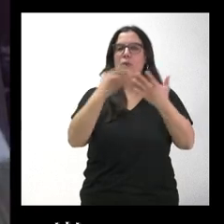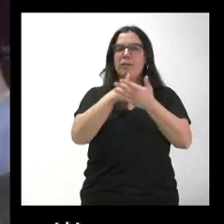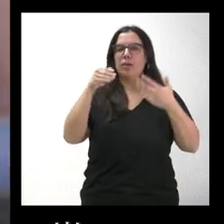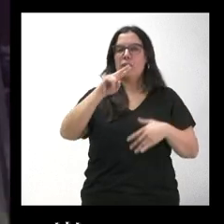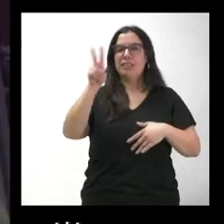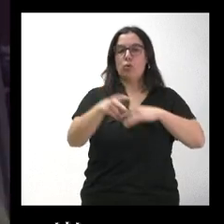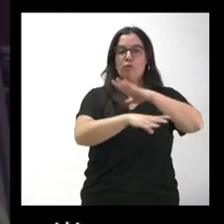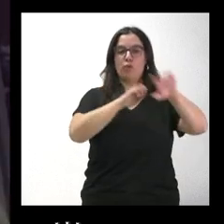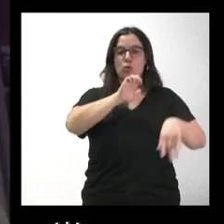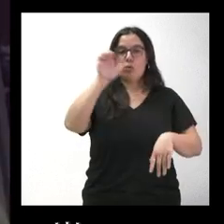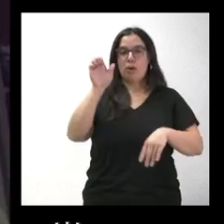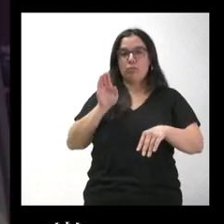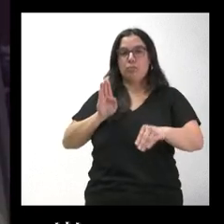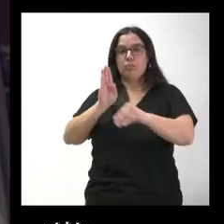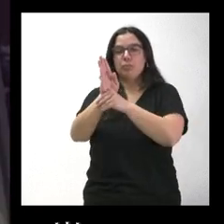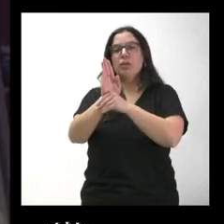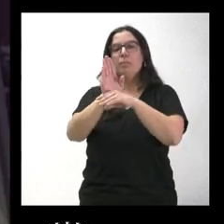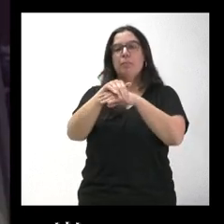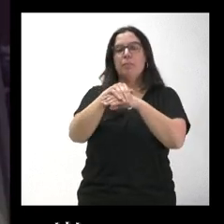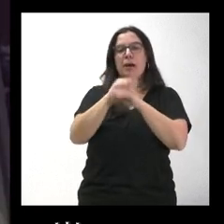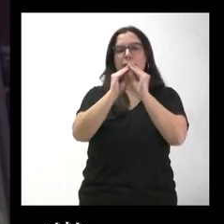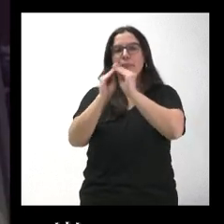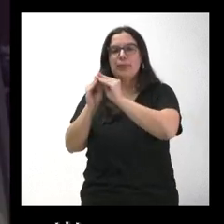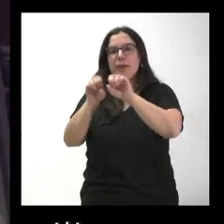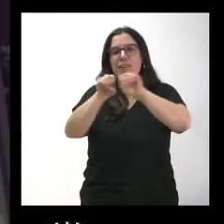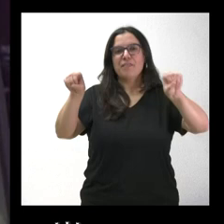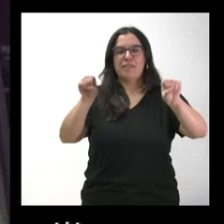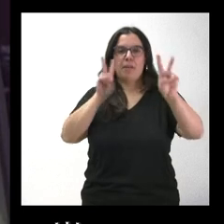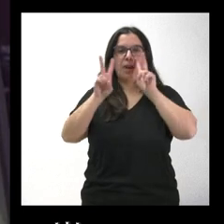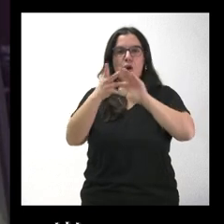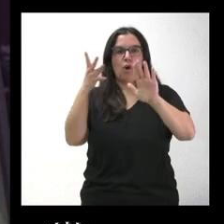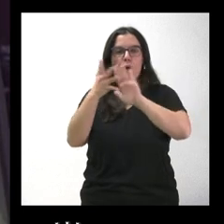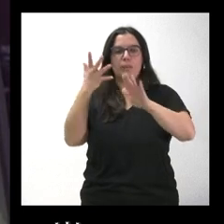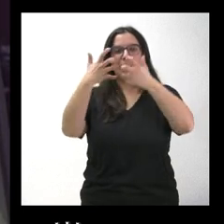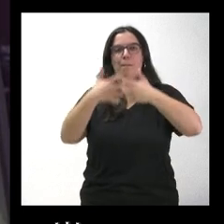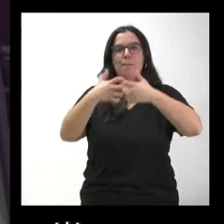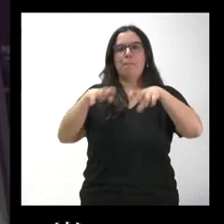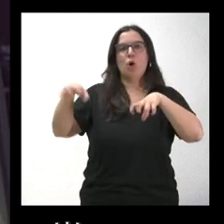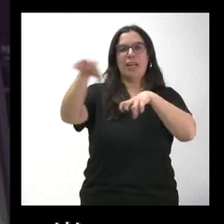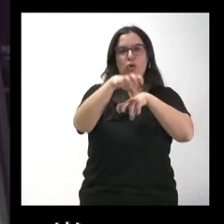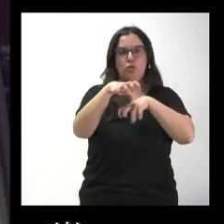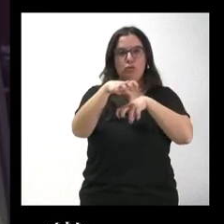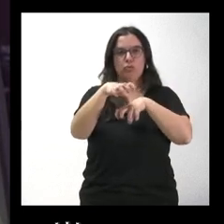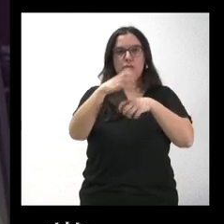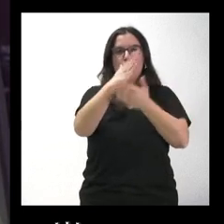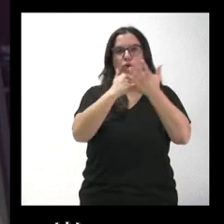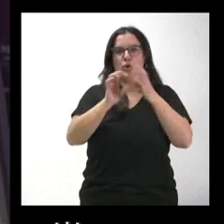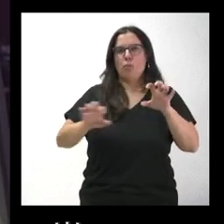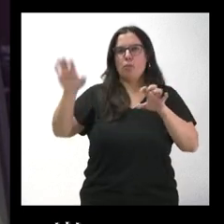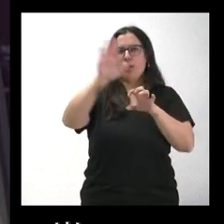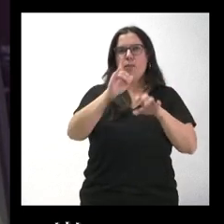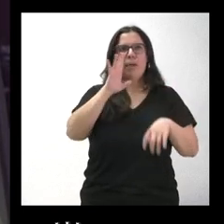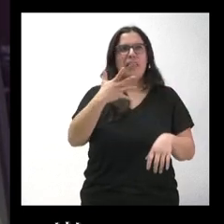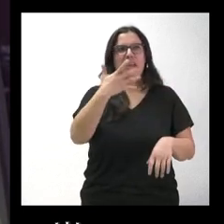fondos europeos para desplegar fibra óptica en los polígonos industriales de la comunidad. Había, creo que, 150 o por ahí